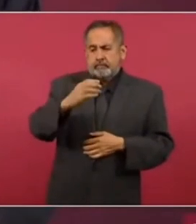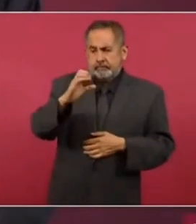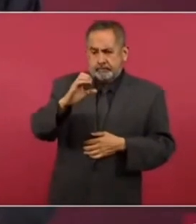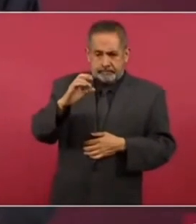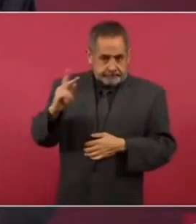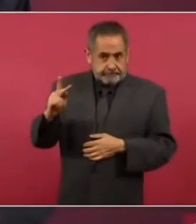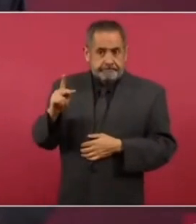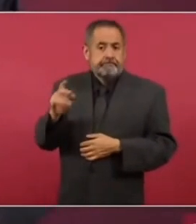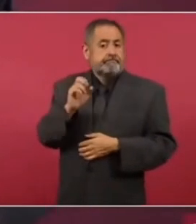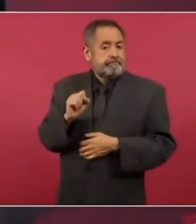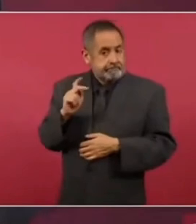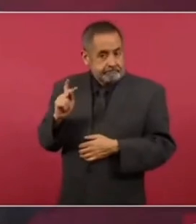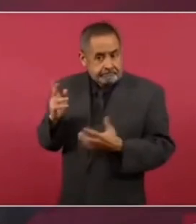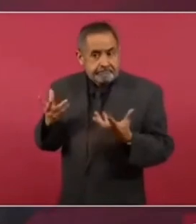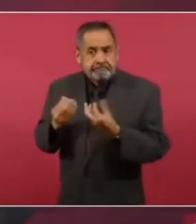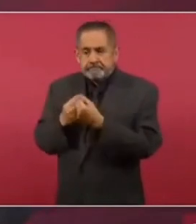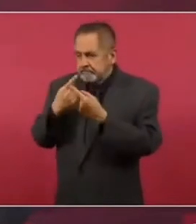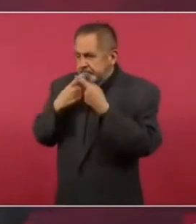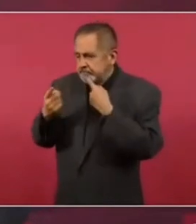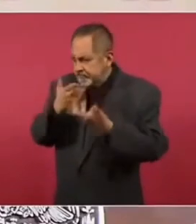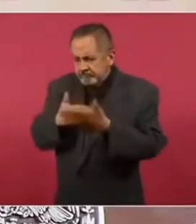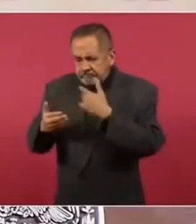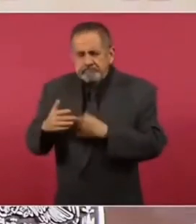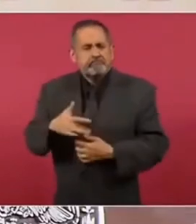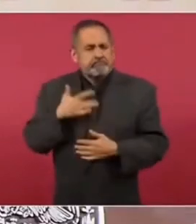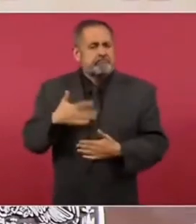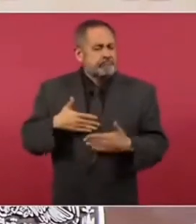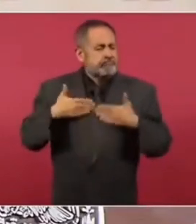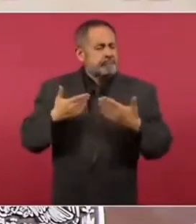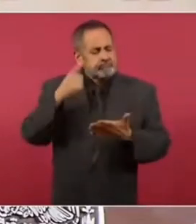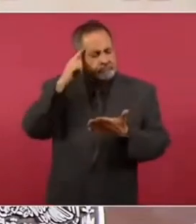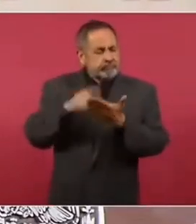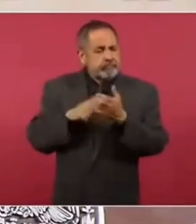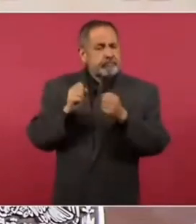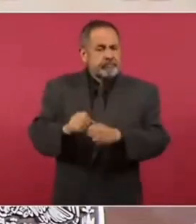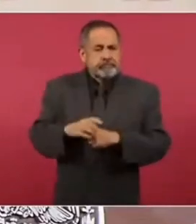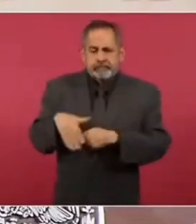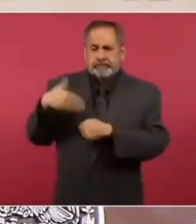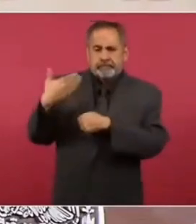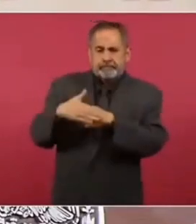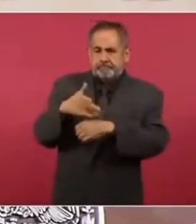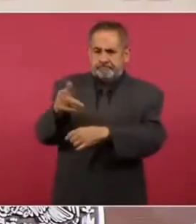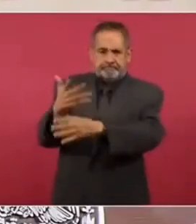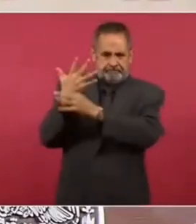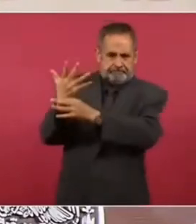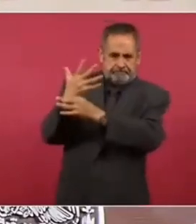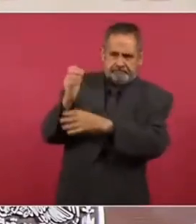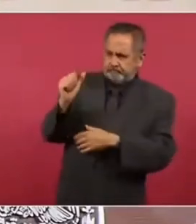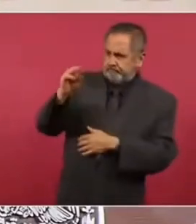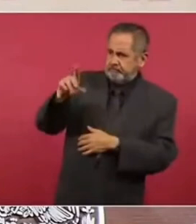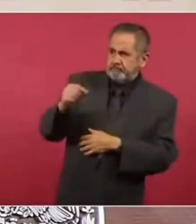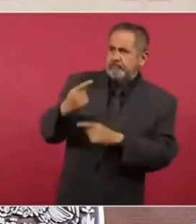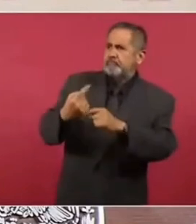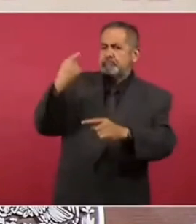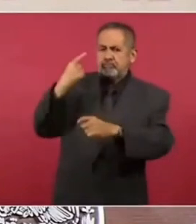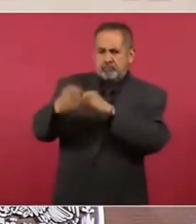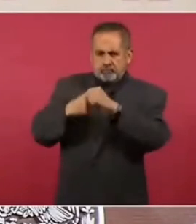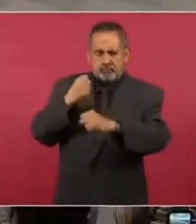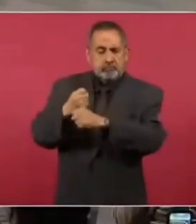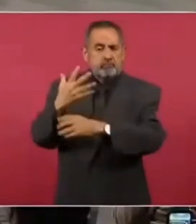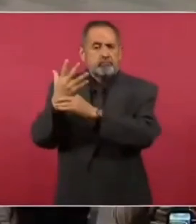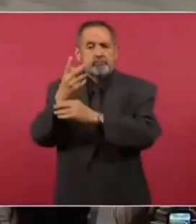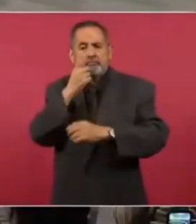Crédito Público. Estamos confiados en la expresión de usted de hace un año.